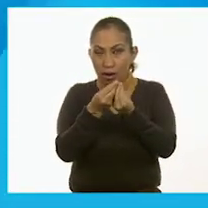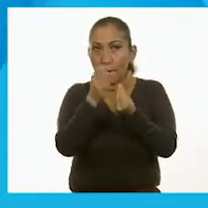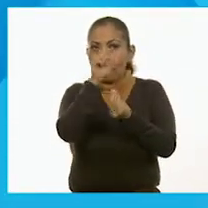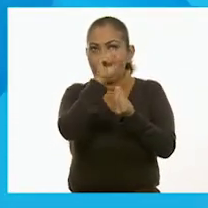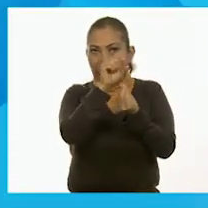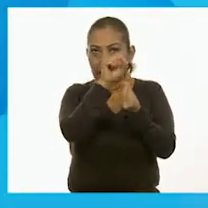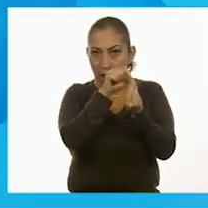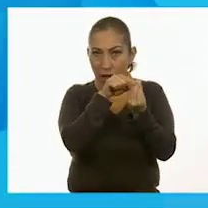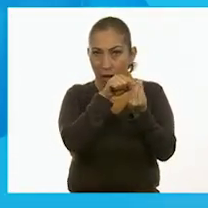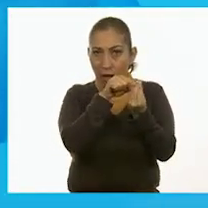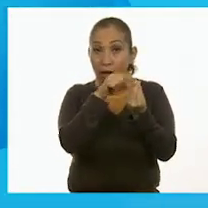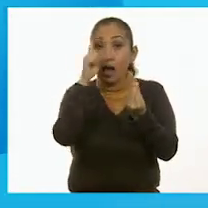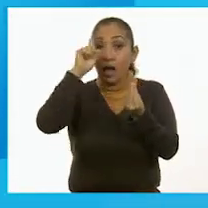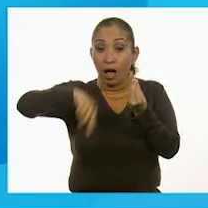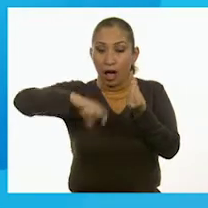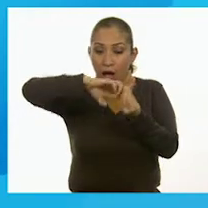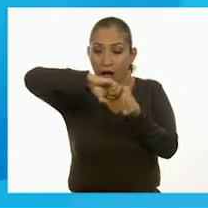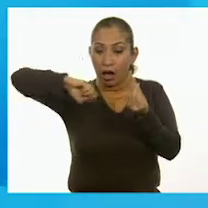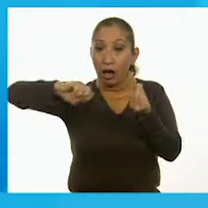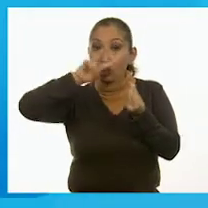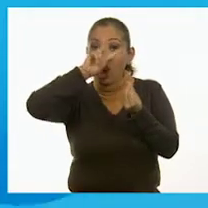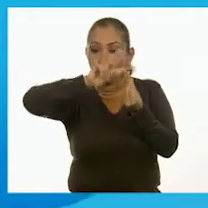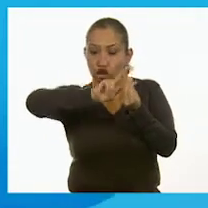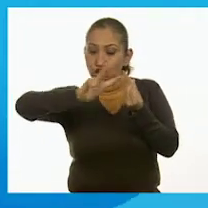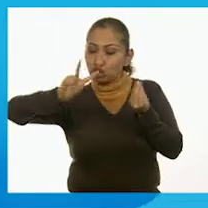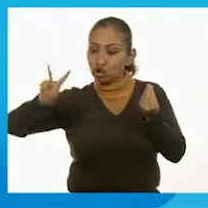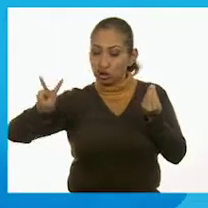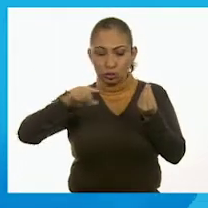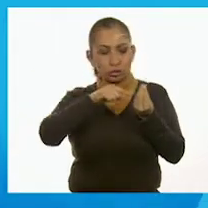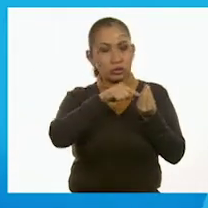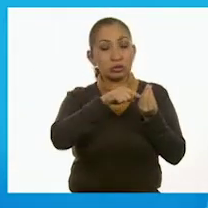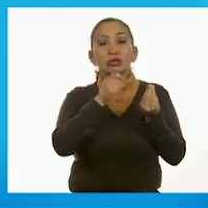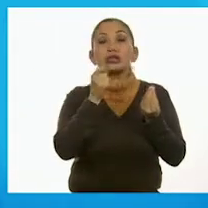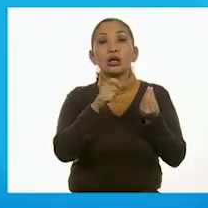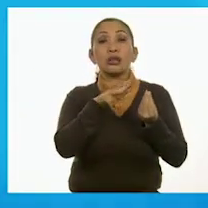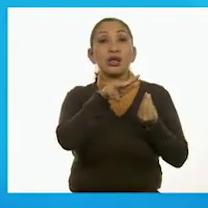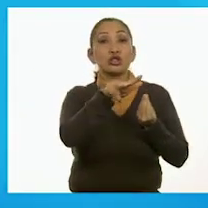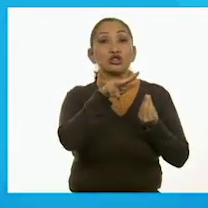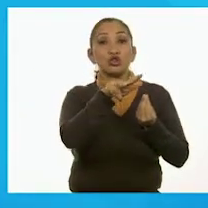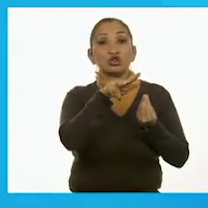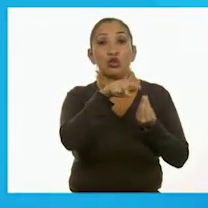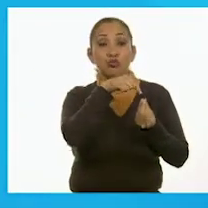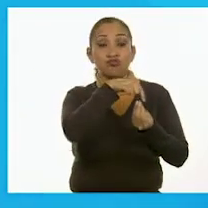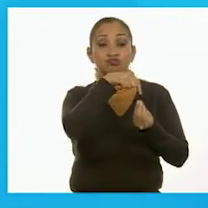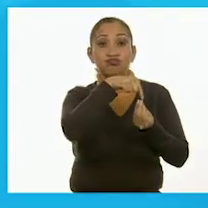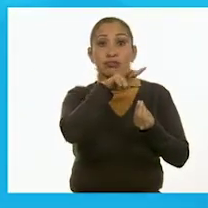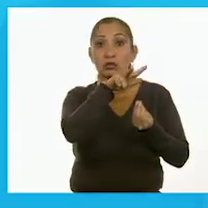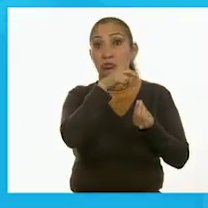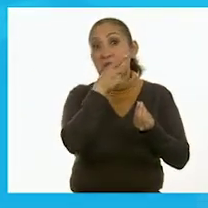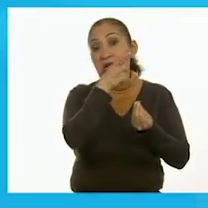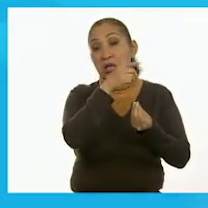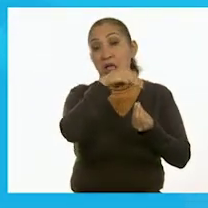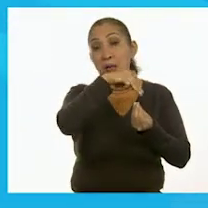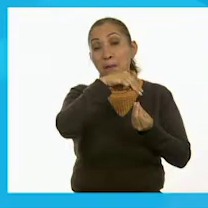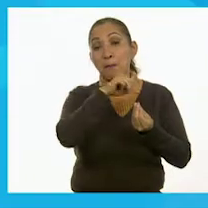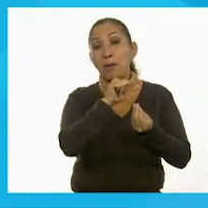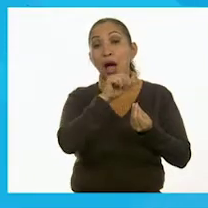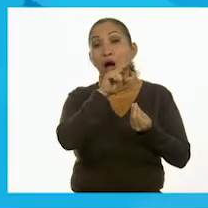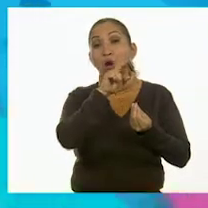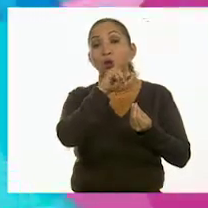Luego le quita 2, quedan 18. Esto es lo que nos dice Mauricio.